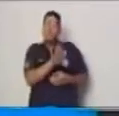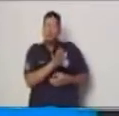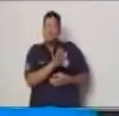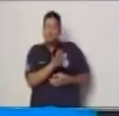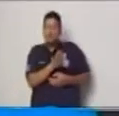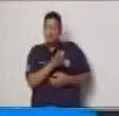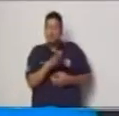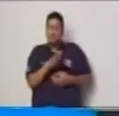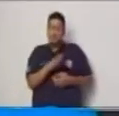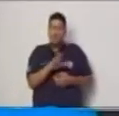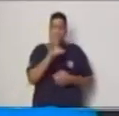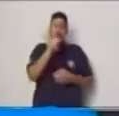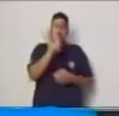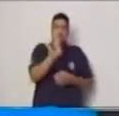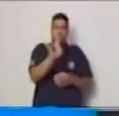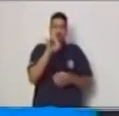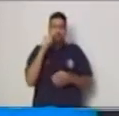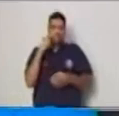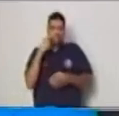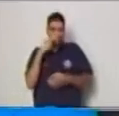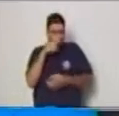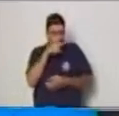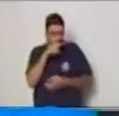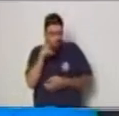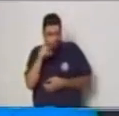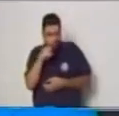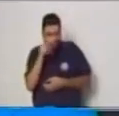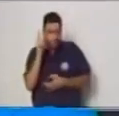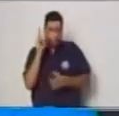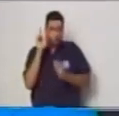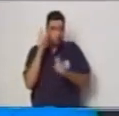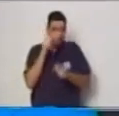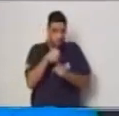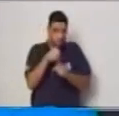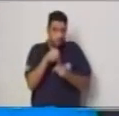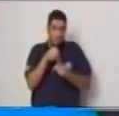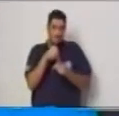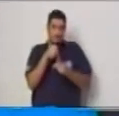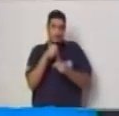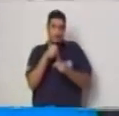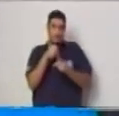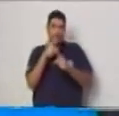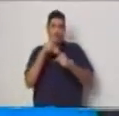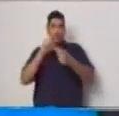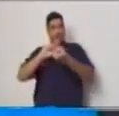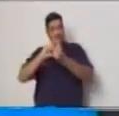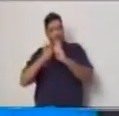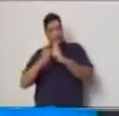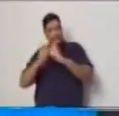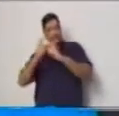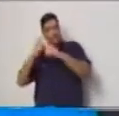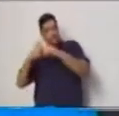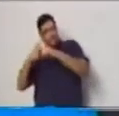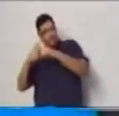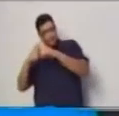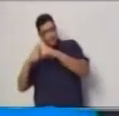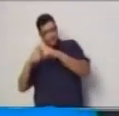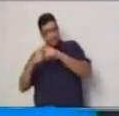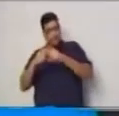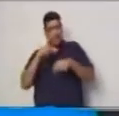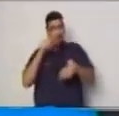la variable x la variable y